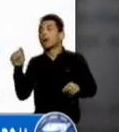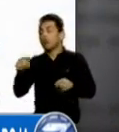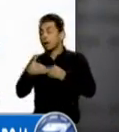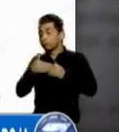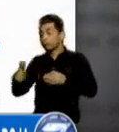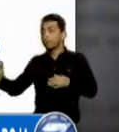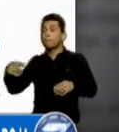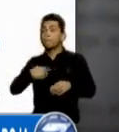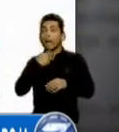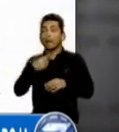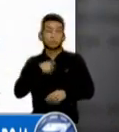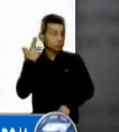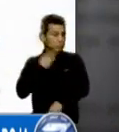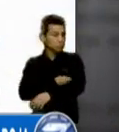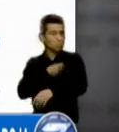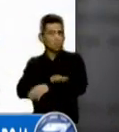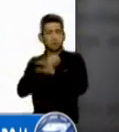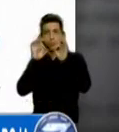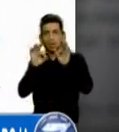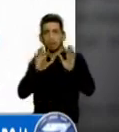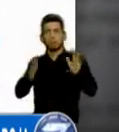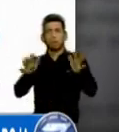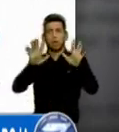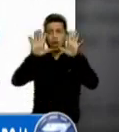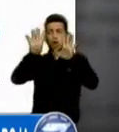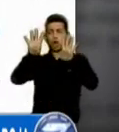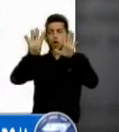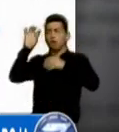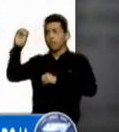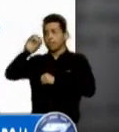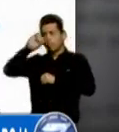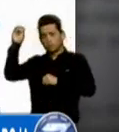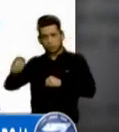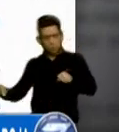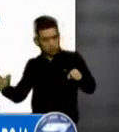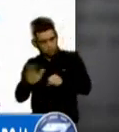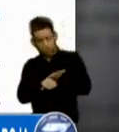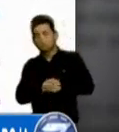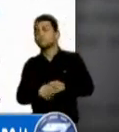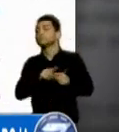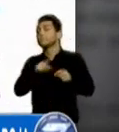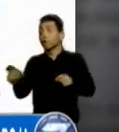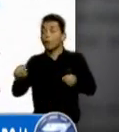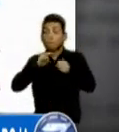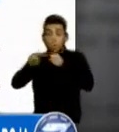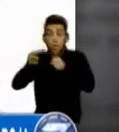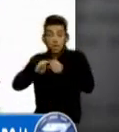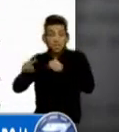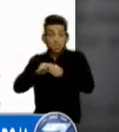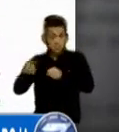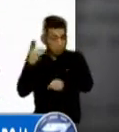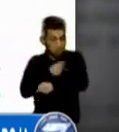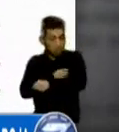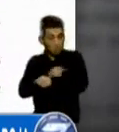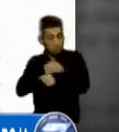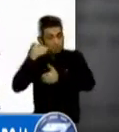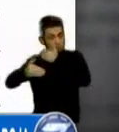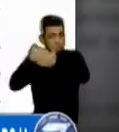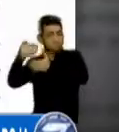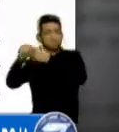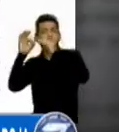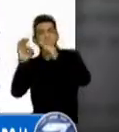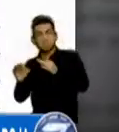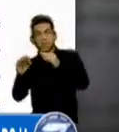superado el 90% a nivel nacional. La vacunación en la mayoría de los municipios evidencia un avance significativo de menores de edad